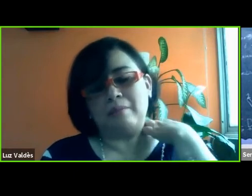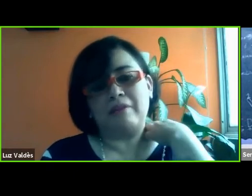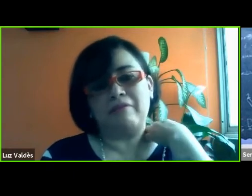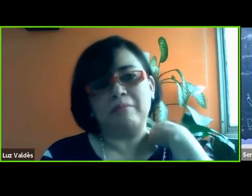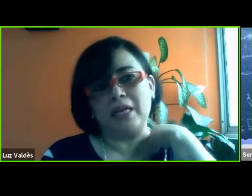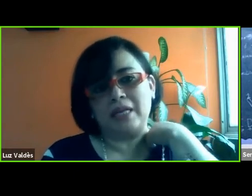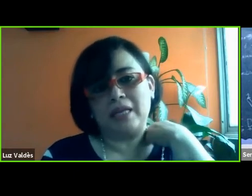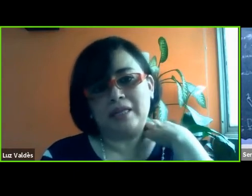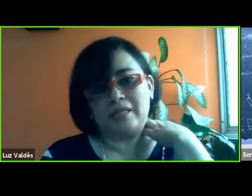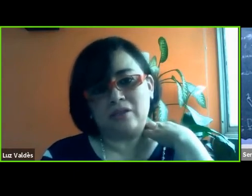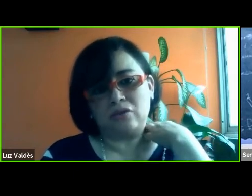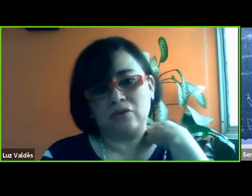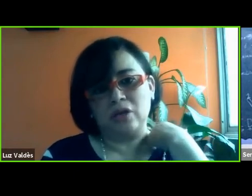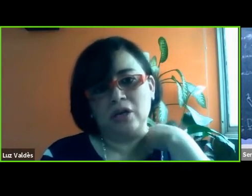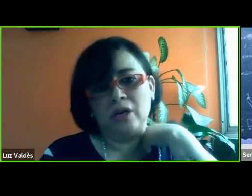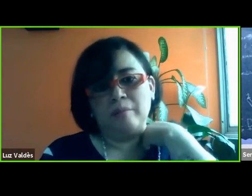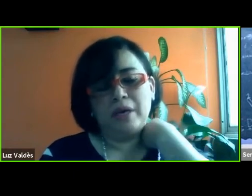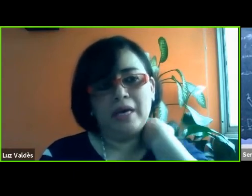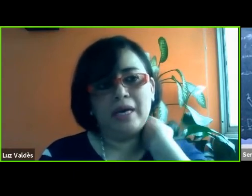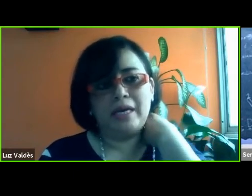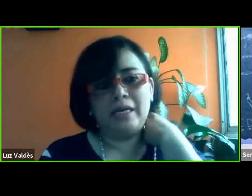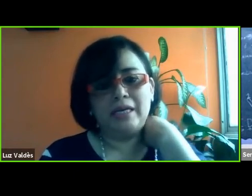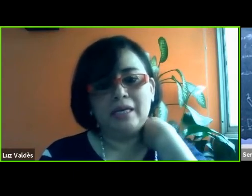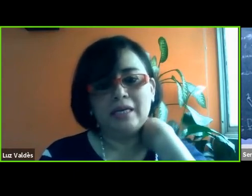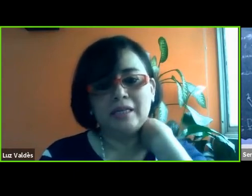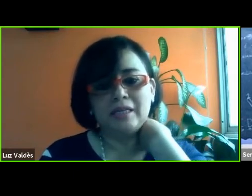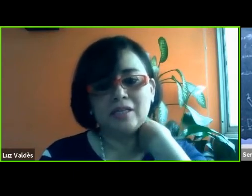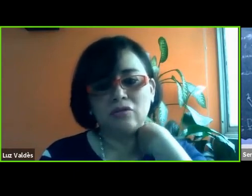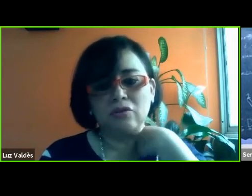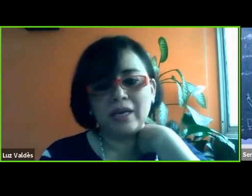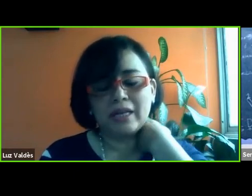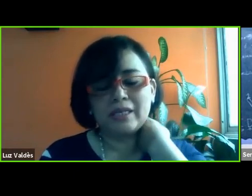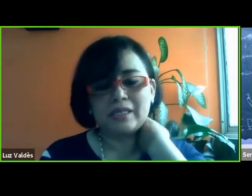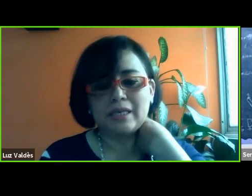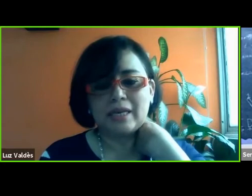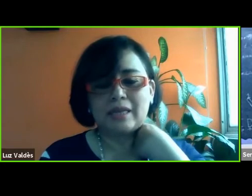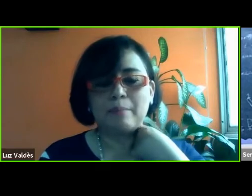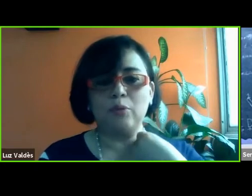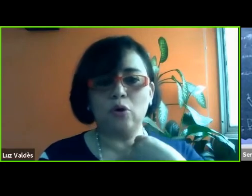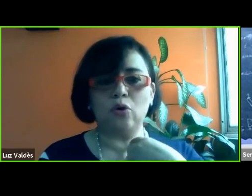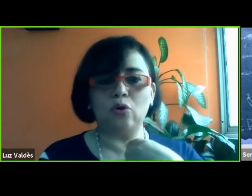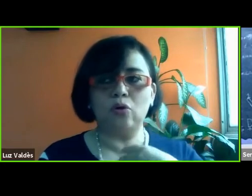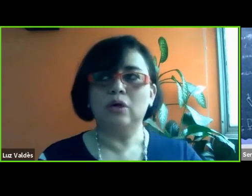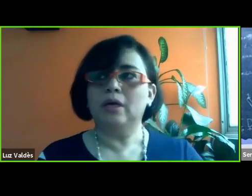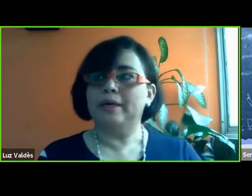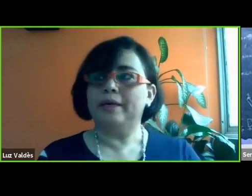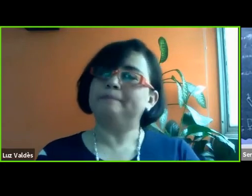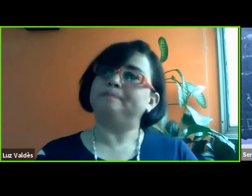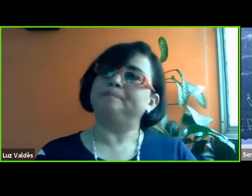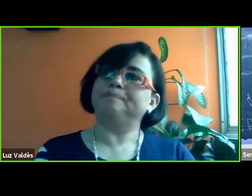al tema familiar y de atención. Y eso no quiere decir que tampoco